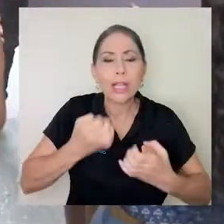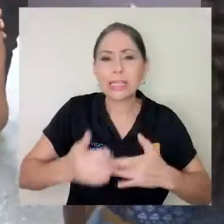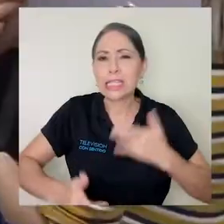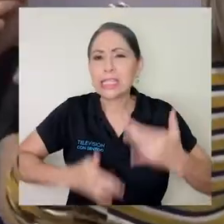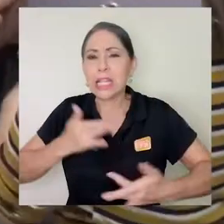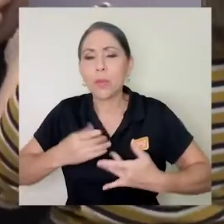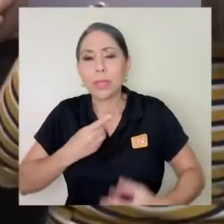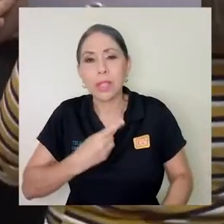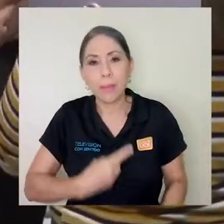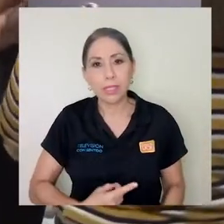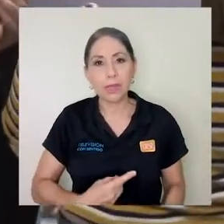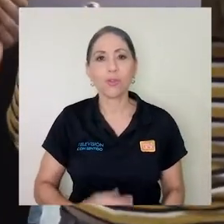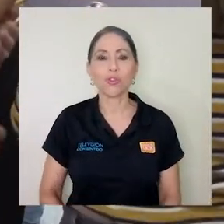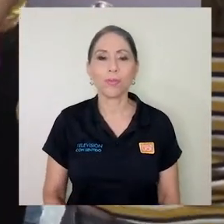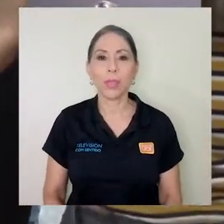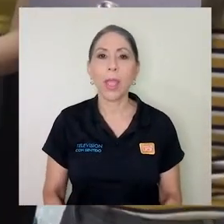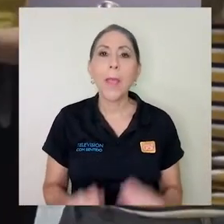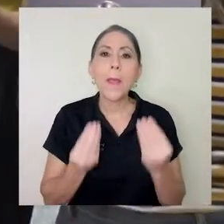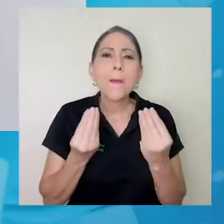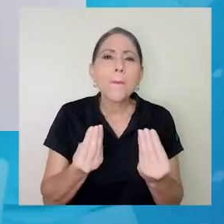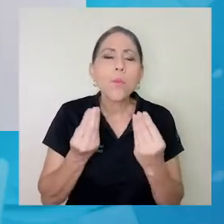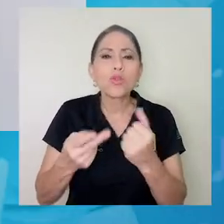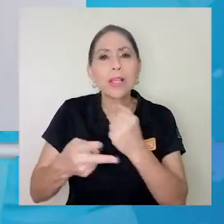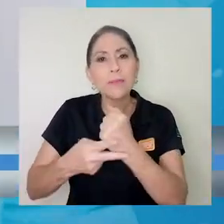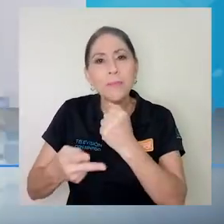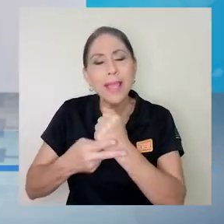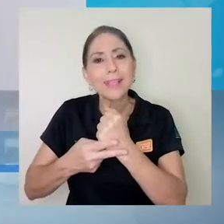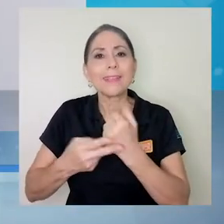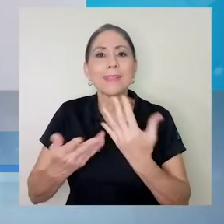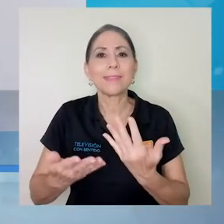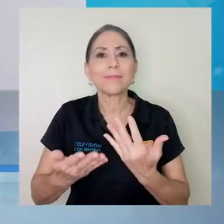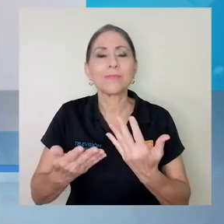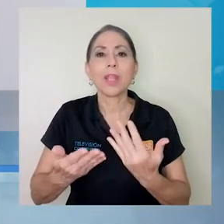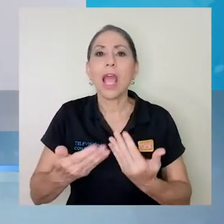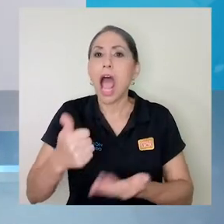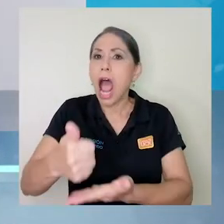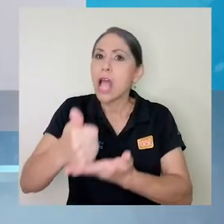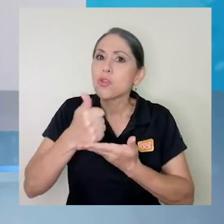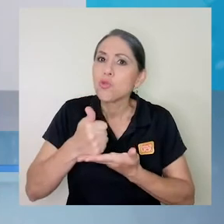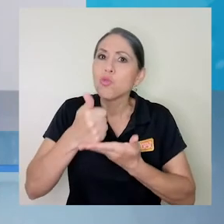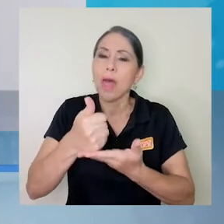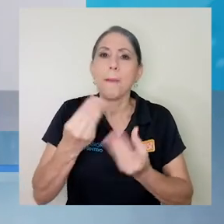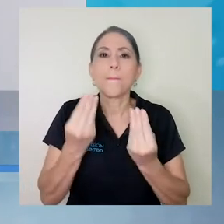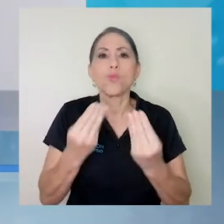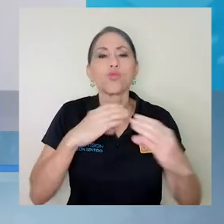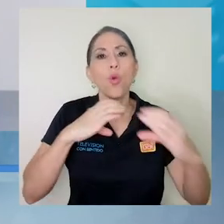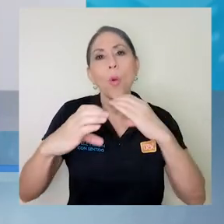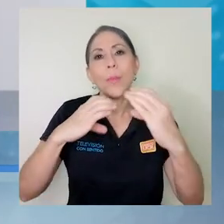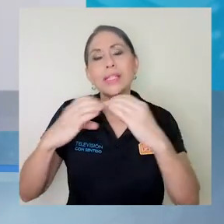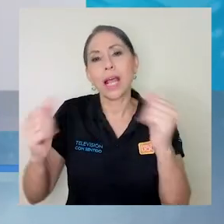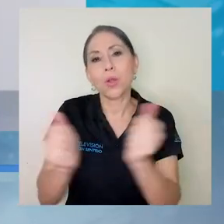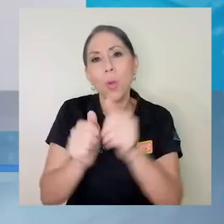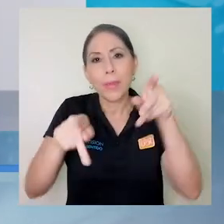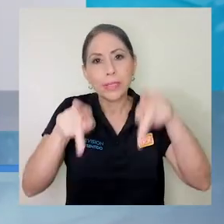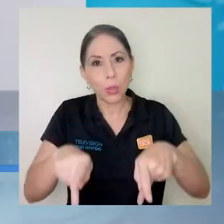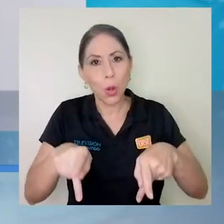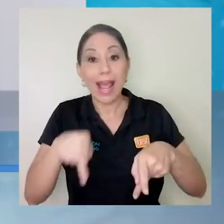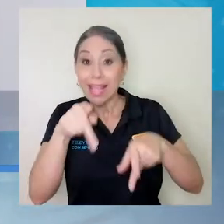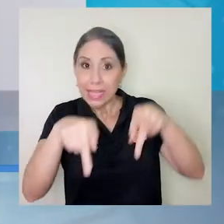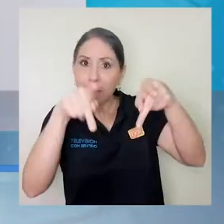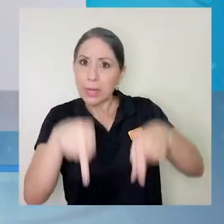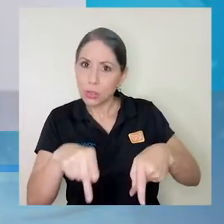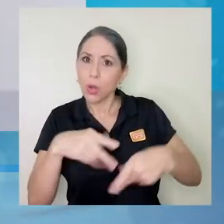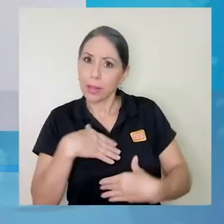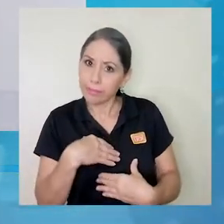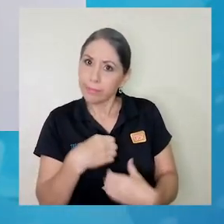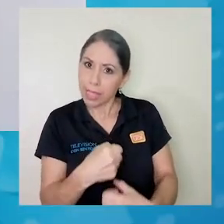los síntomas depresivos. Muchas veces nos ayuda el conversar con alguien, que evidentemente sea una persona de